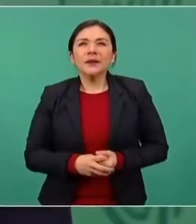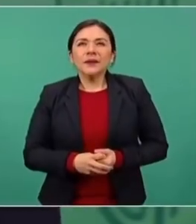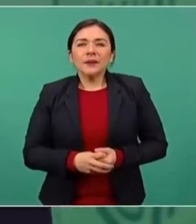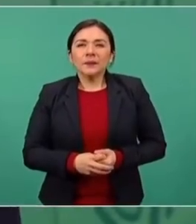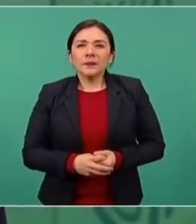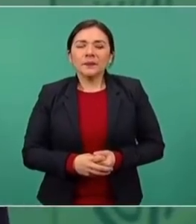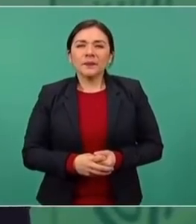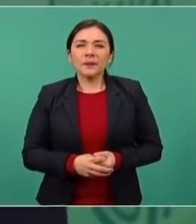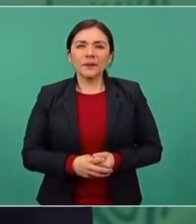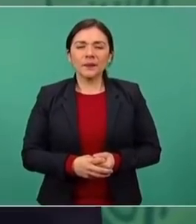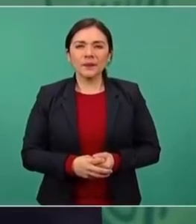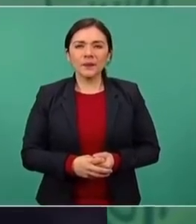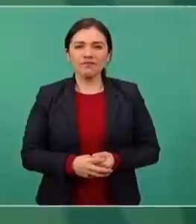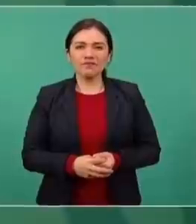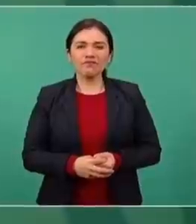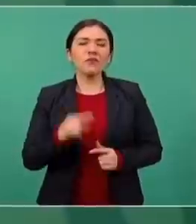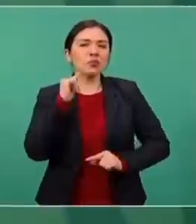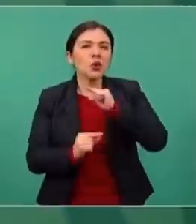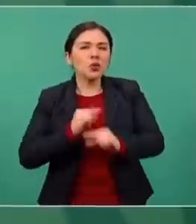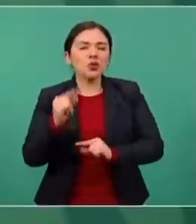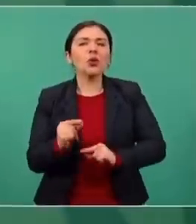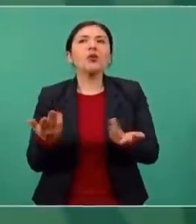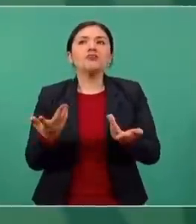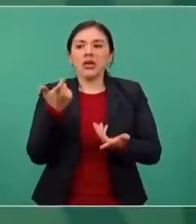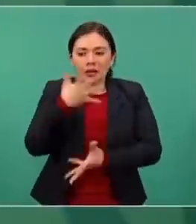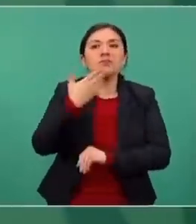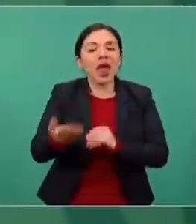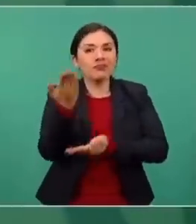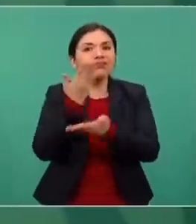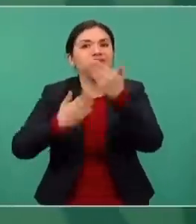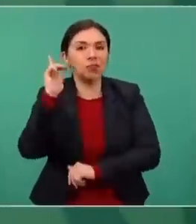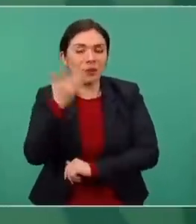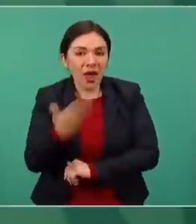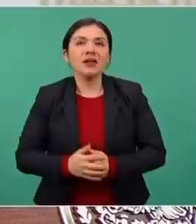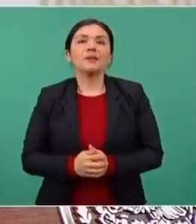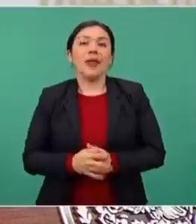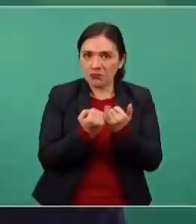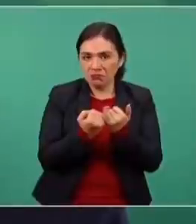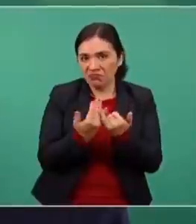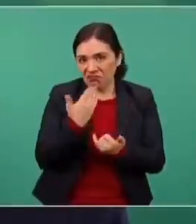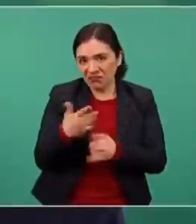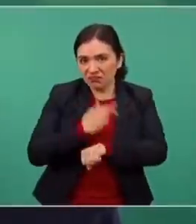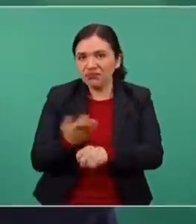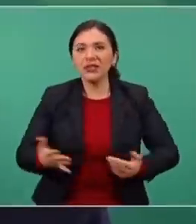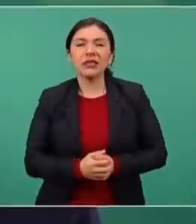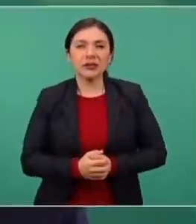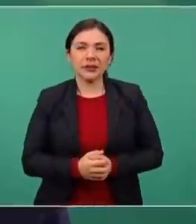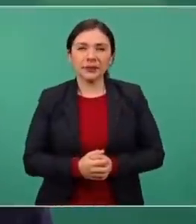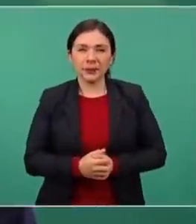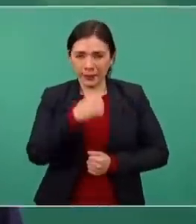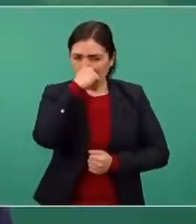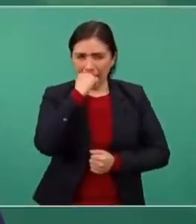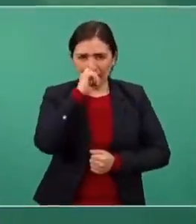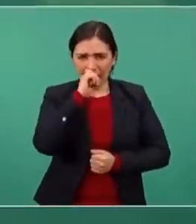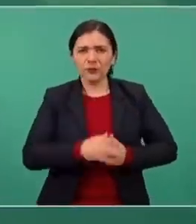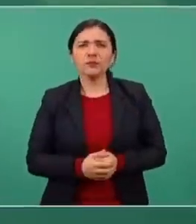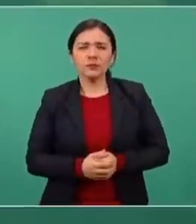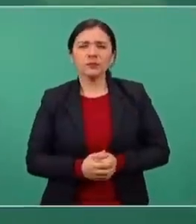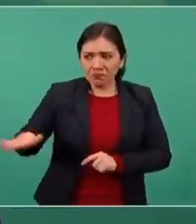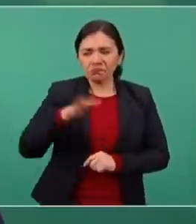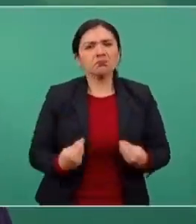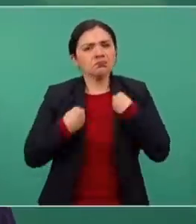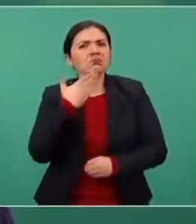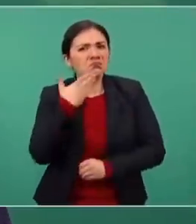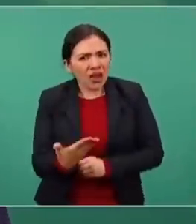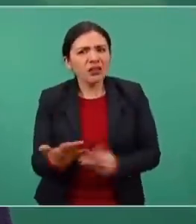difícil. Se está recuperando nuestra economía, se recuperaron los empleos, hay bienestar,